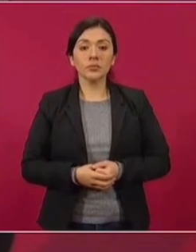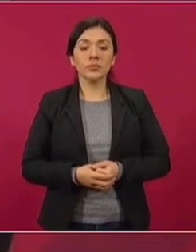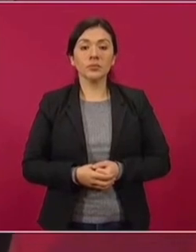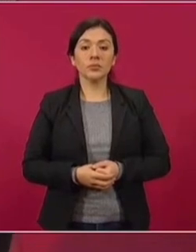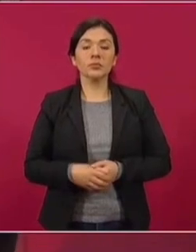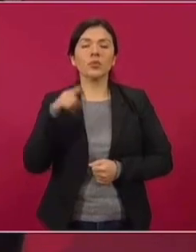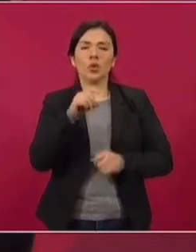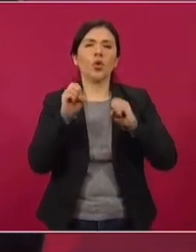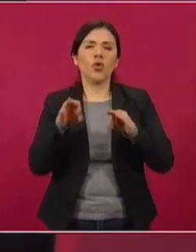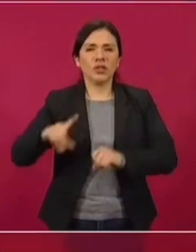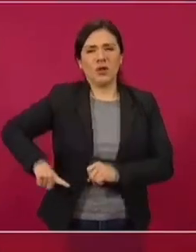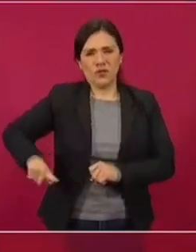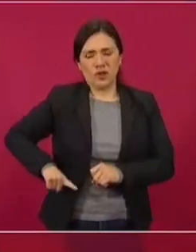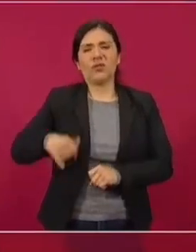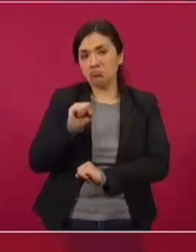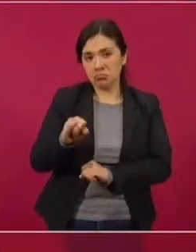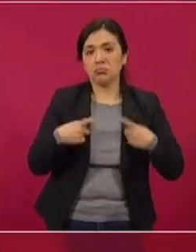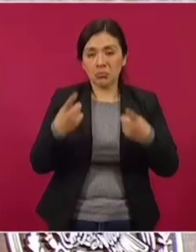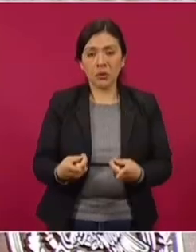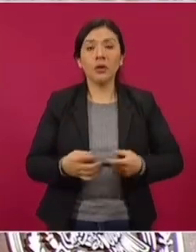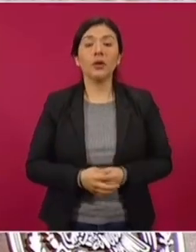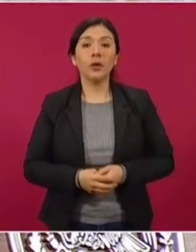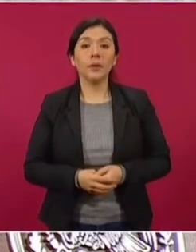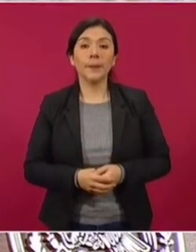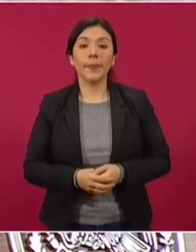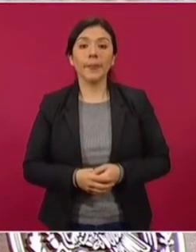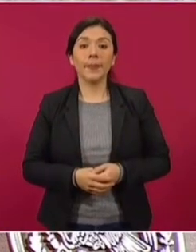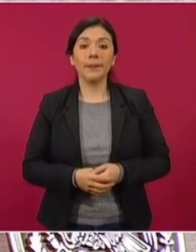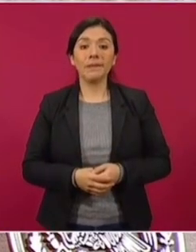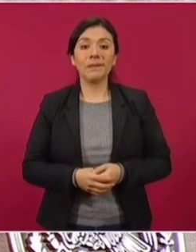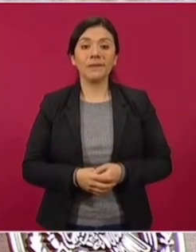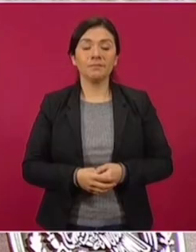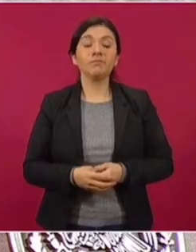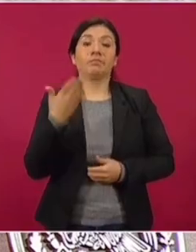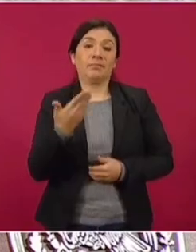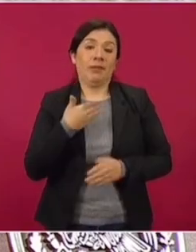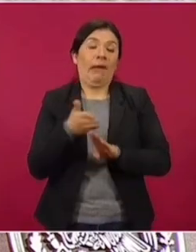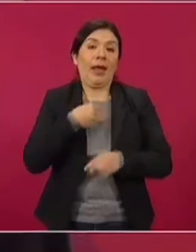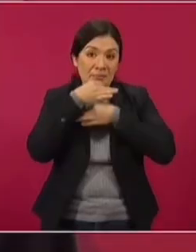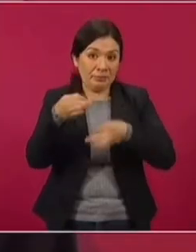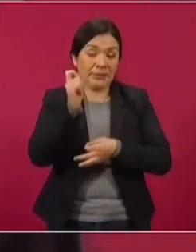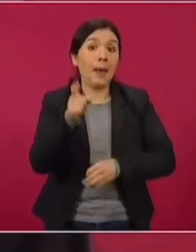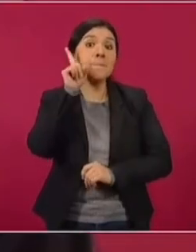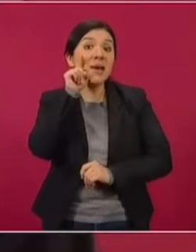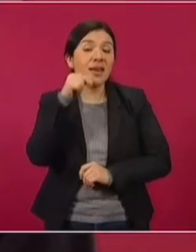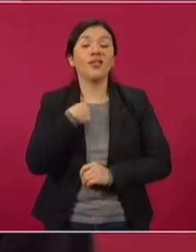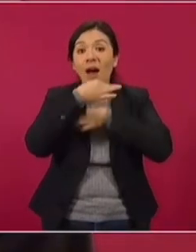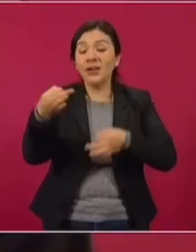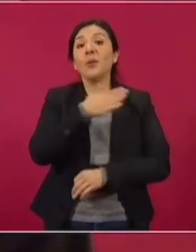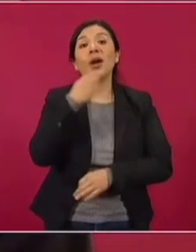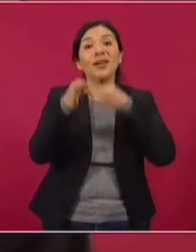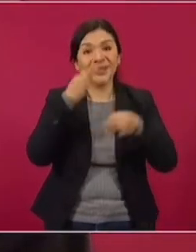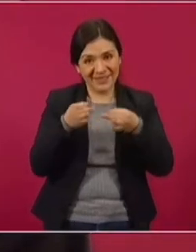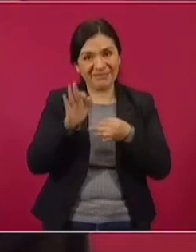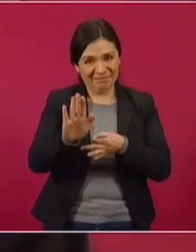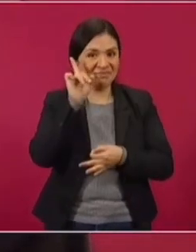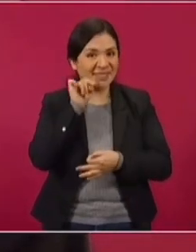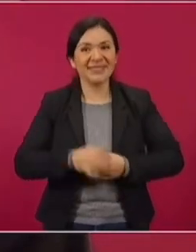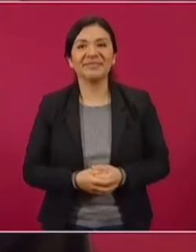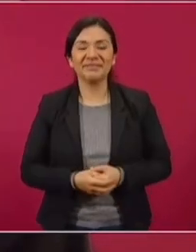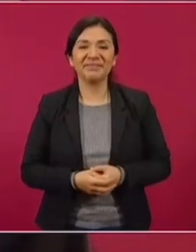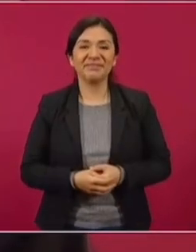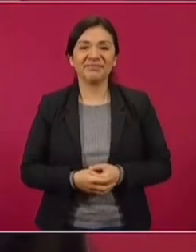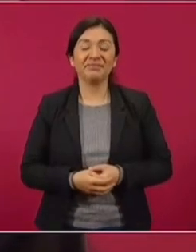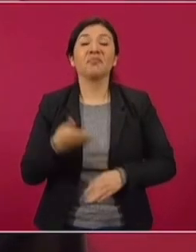el Departamento de Estado y el Tesoro. Y les adelanto que mañana vamos a dar una buena noticia al respecto,